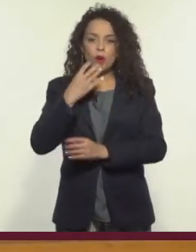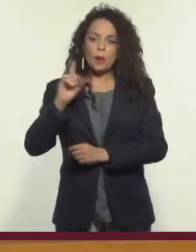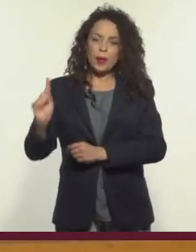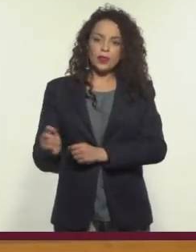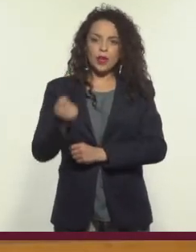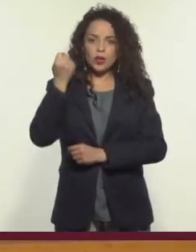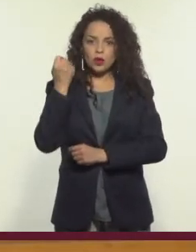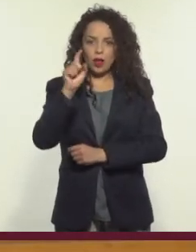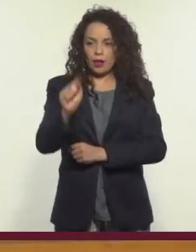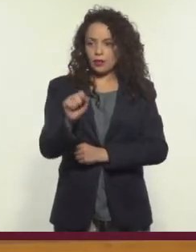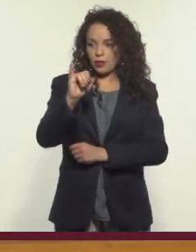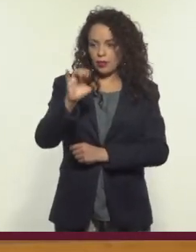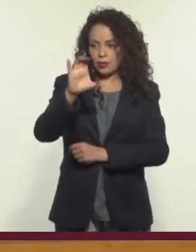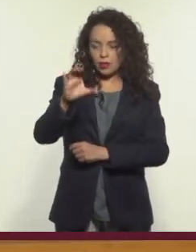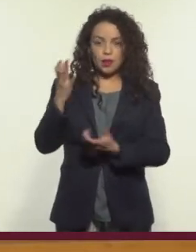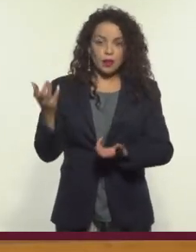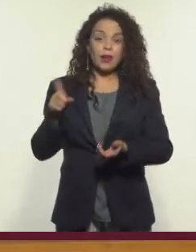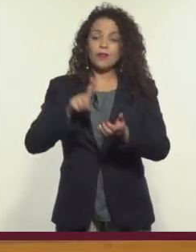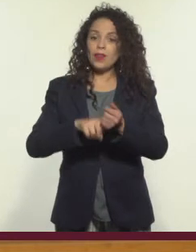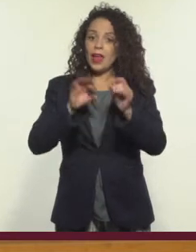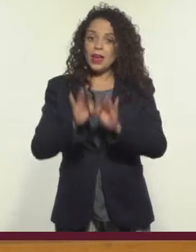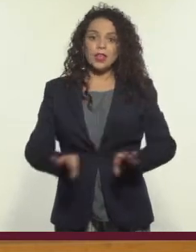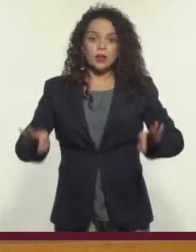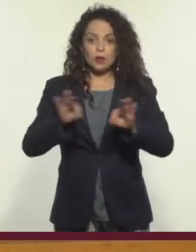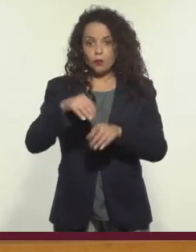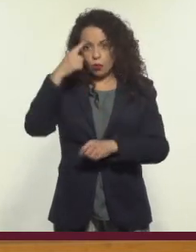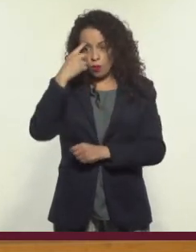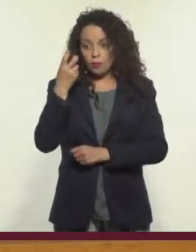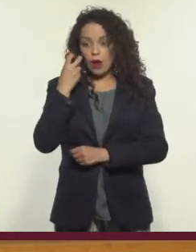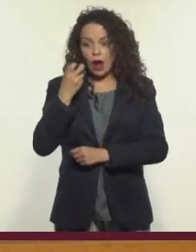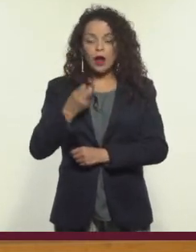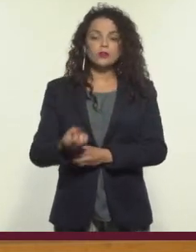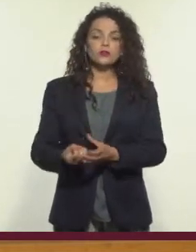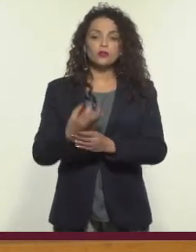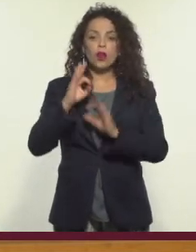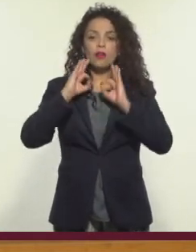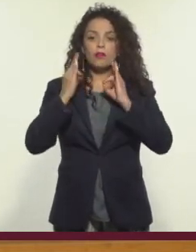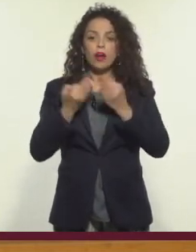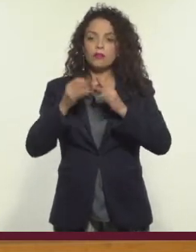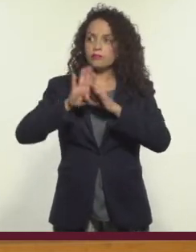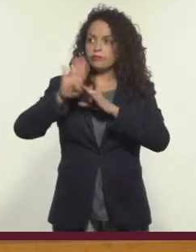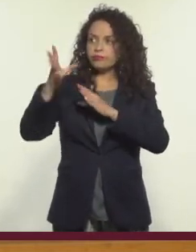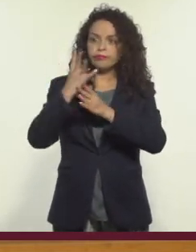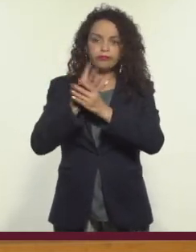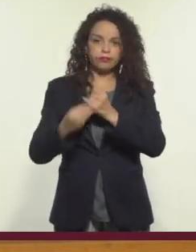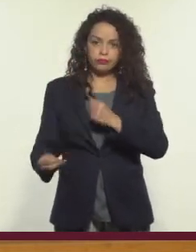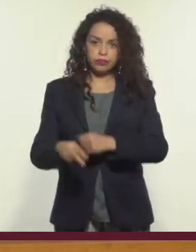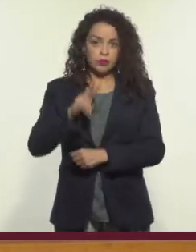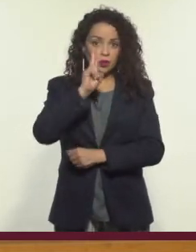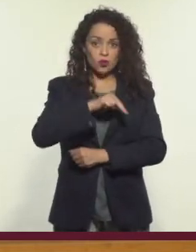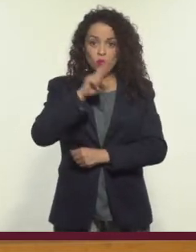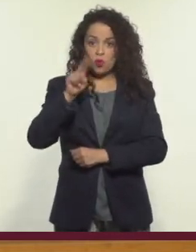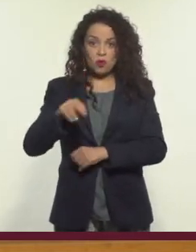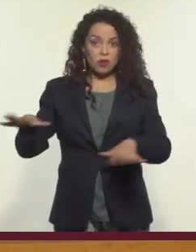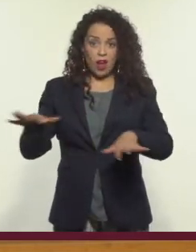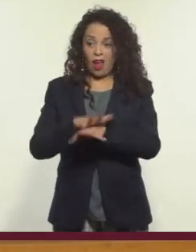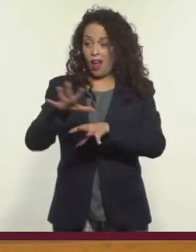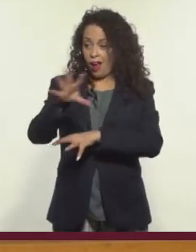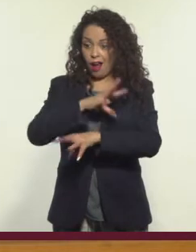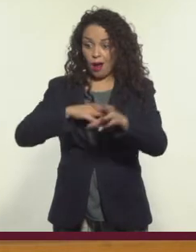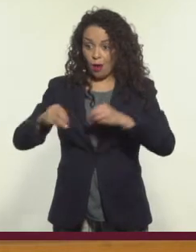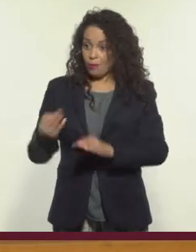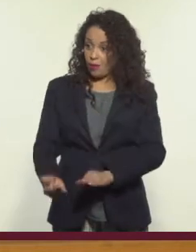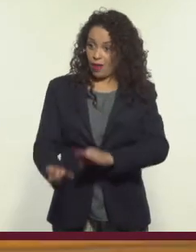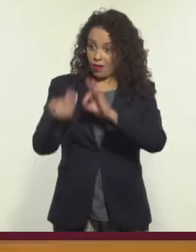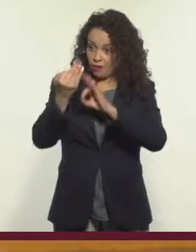tecnologías de la información y la comunicación son esenciales en esta nueva forma de emigrar, nada jamás sustituirá a poder hablar frente a frente